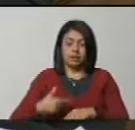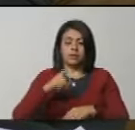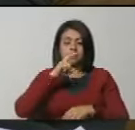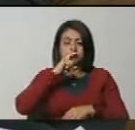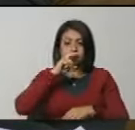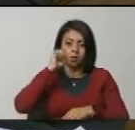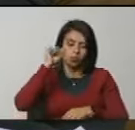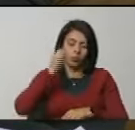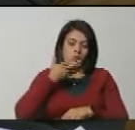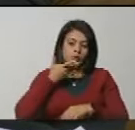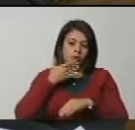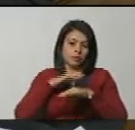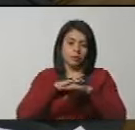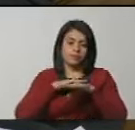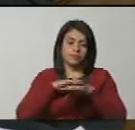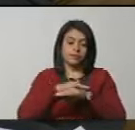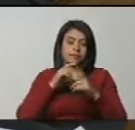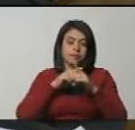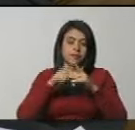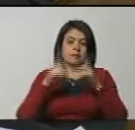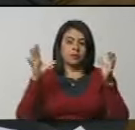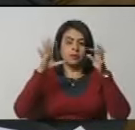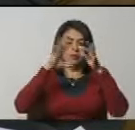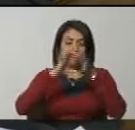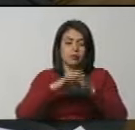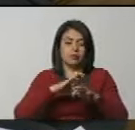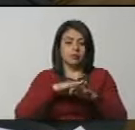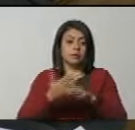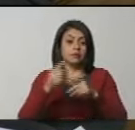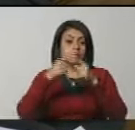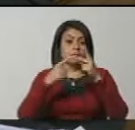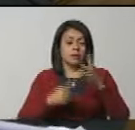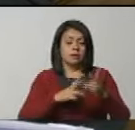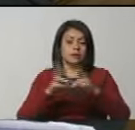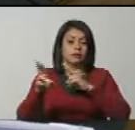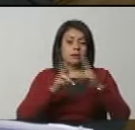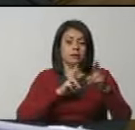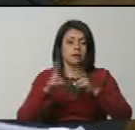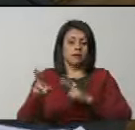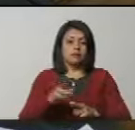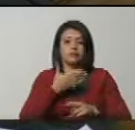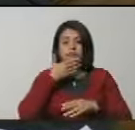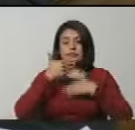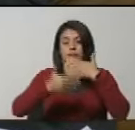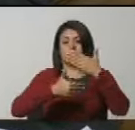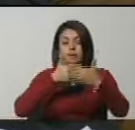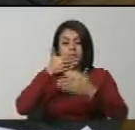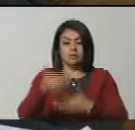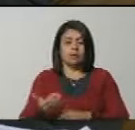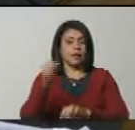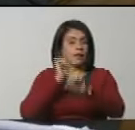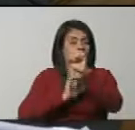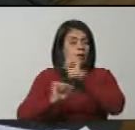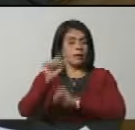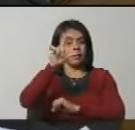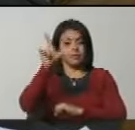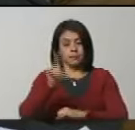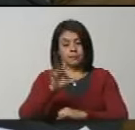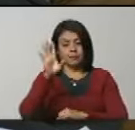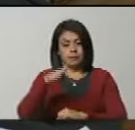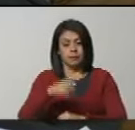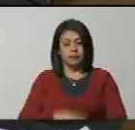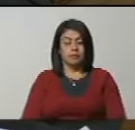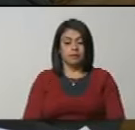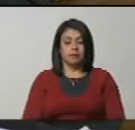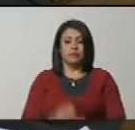República en cuanto a las recomendaciones vinculadas con los asuntos relacionados con la recuperación y defensa de la Guayana